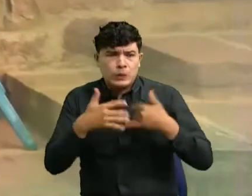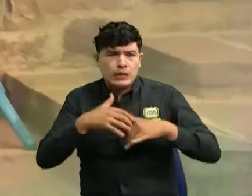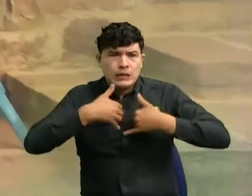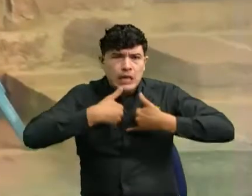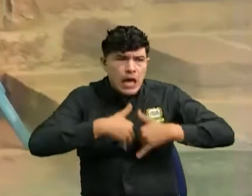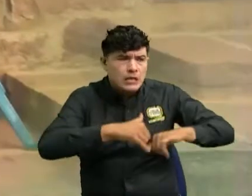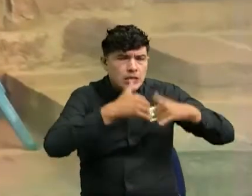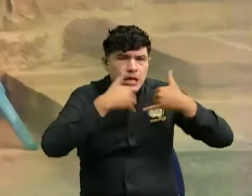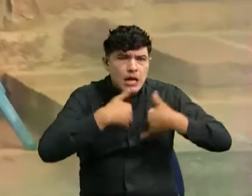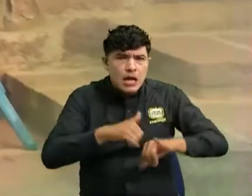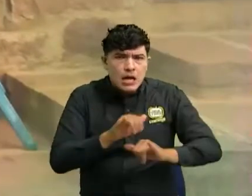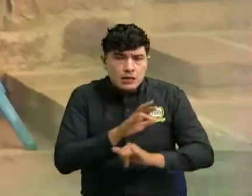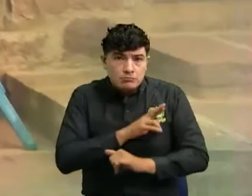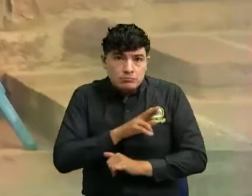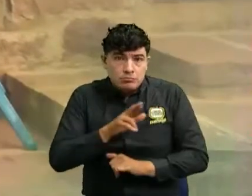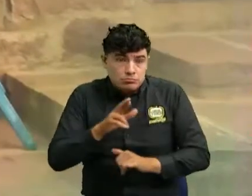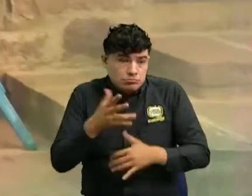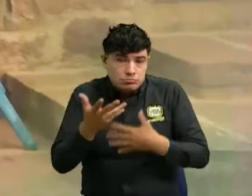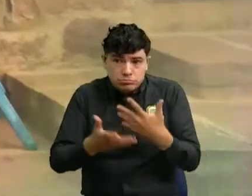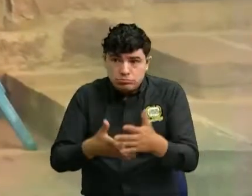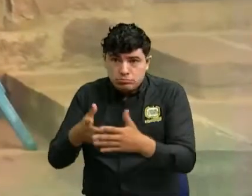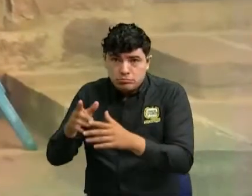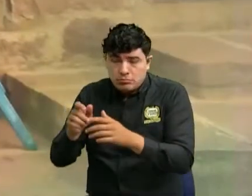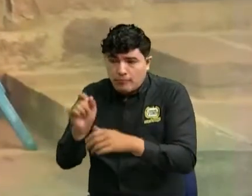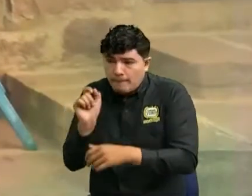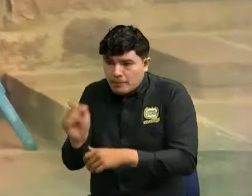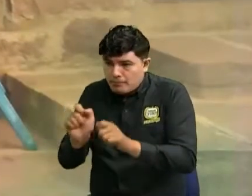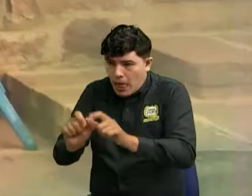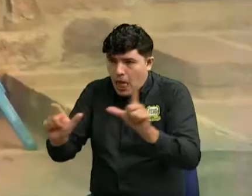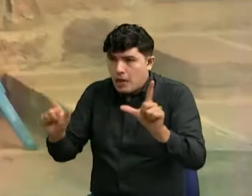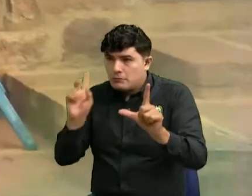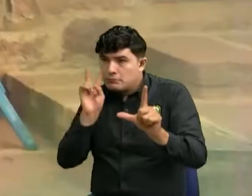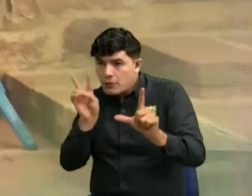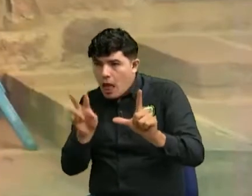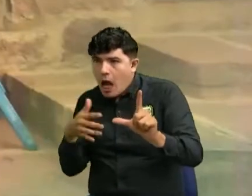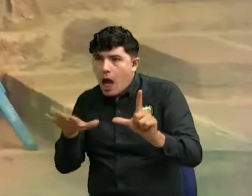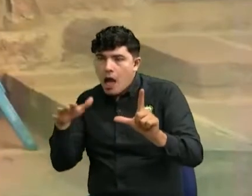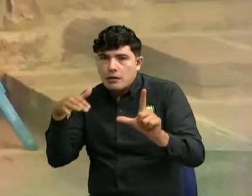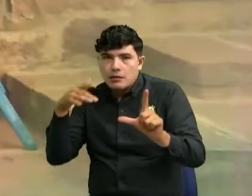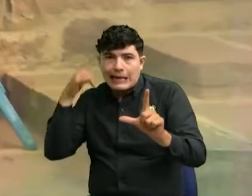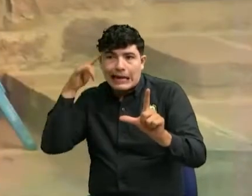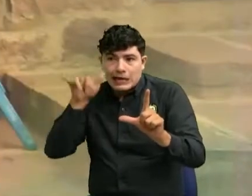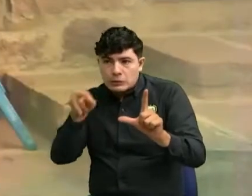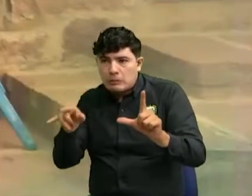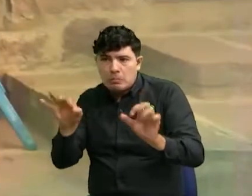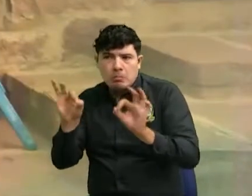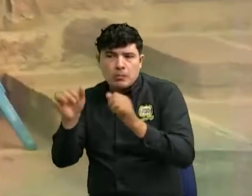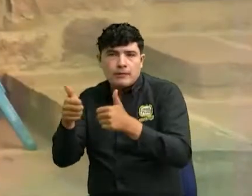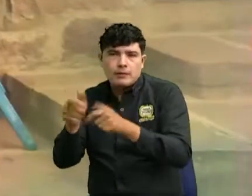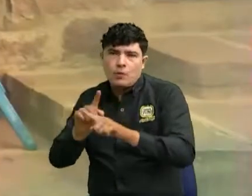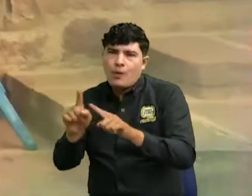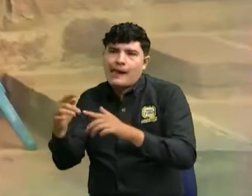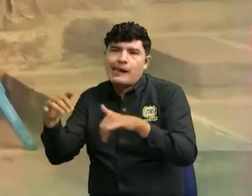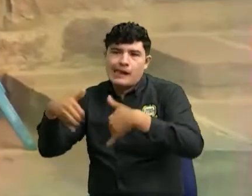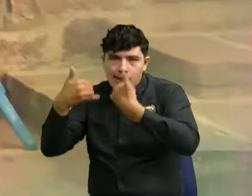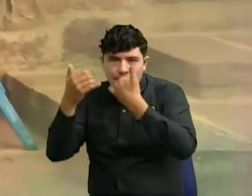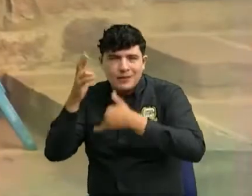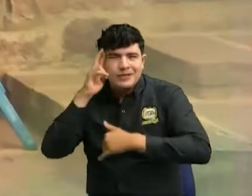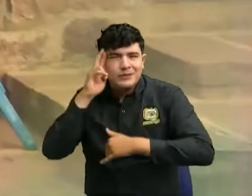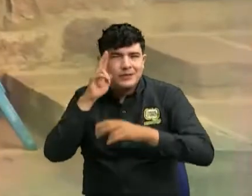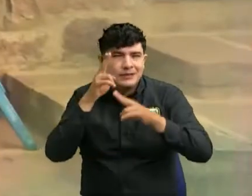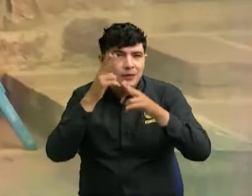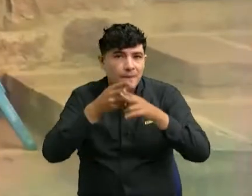cosas pues que nosotros ni conocemos ni nos imaginamos pero existe algo que se llama la prevención y como decían las